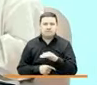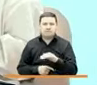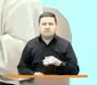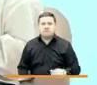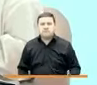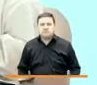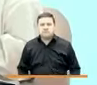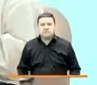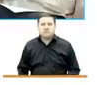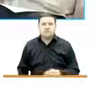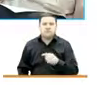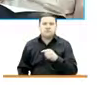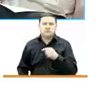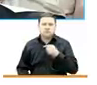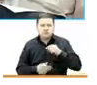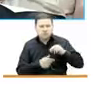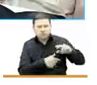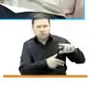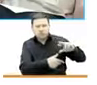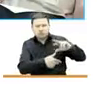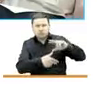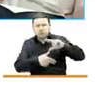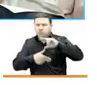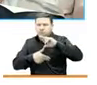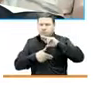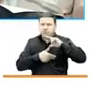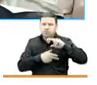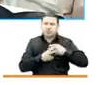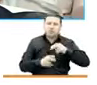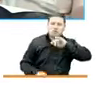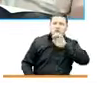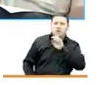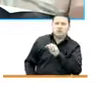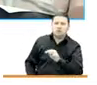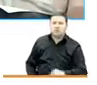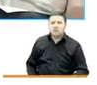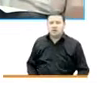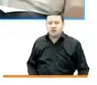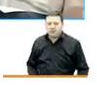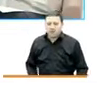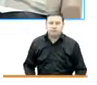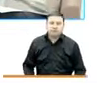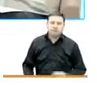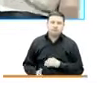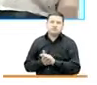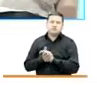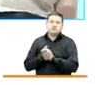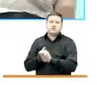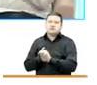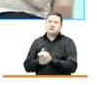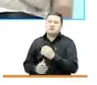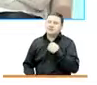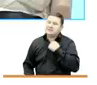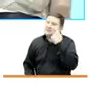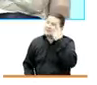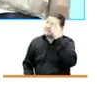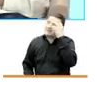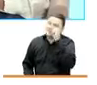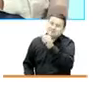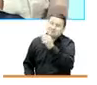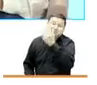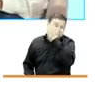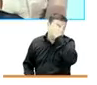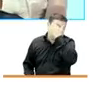fenómeno del huracán Iota en Providencia. Juli, yo también quiero, primero que todo, saludarte, decirte que te extraño porque no te veo hace unos